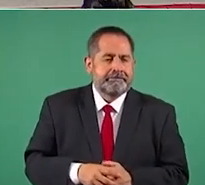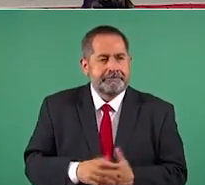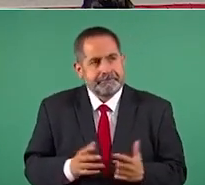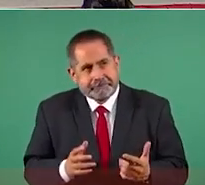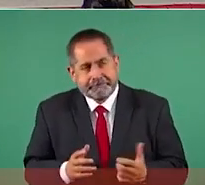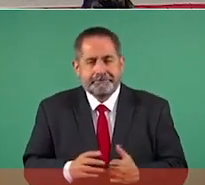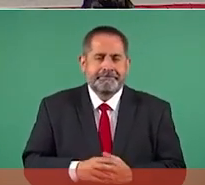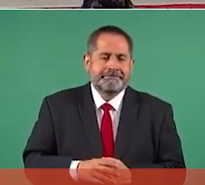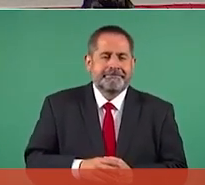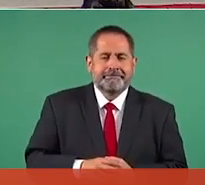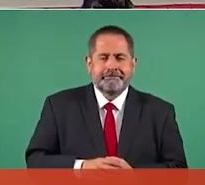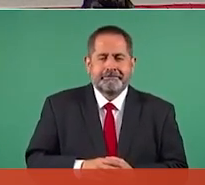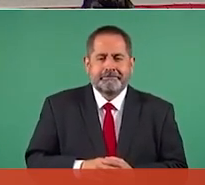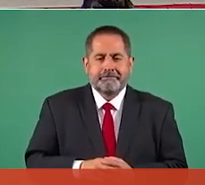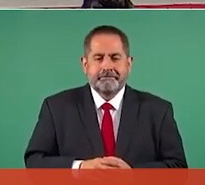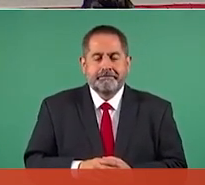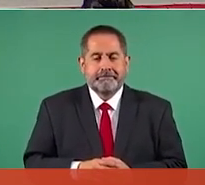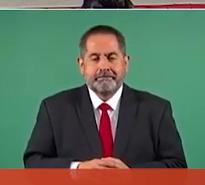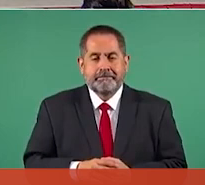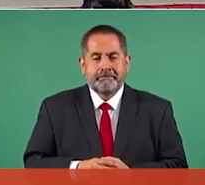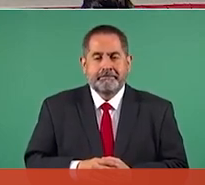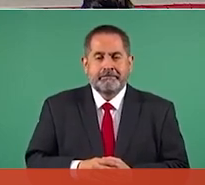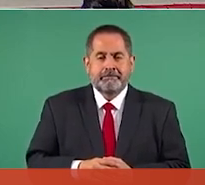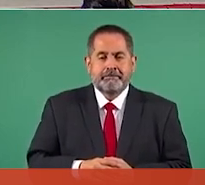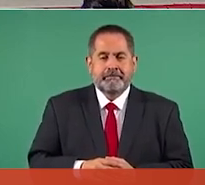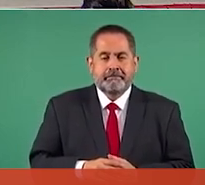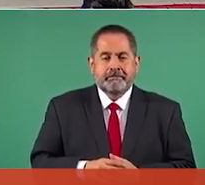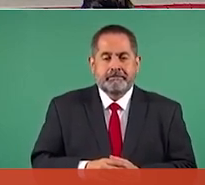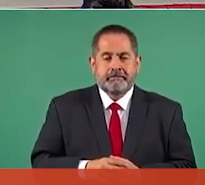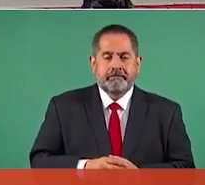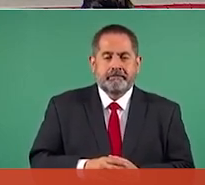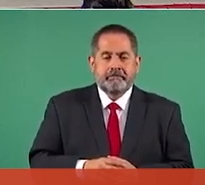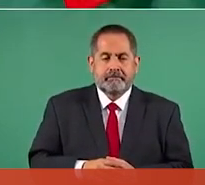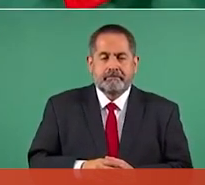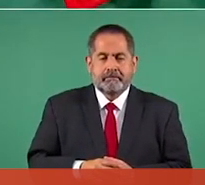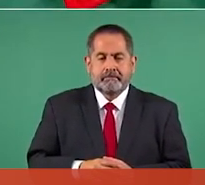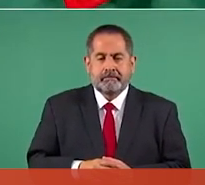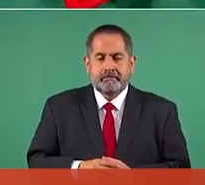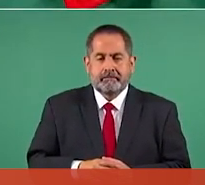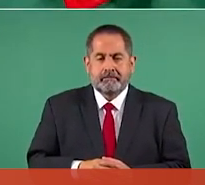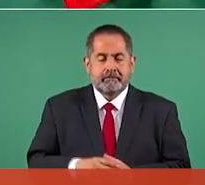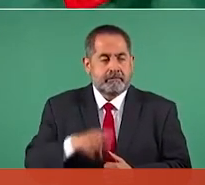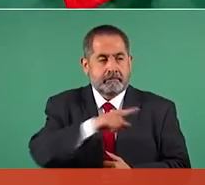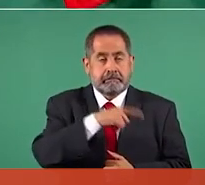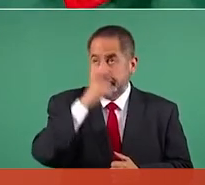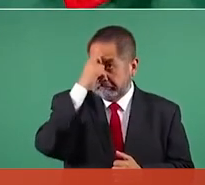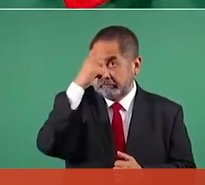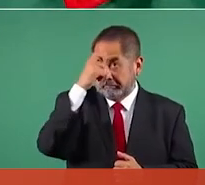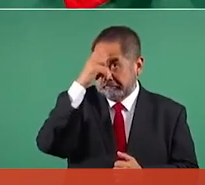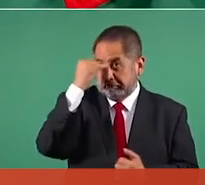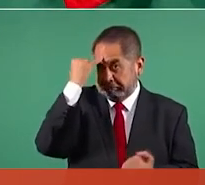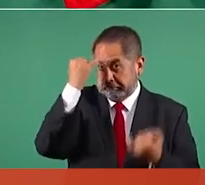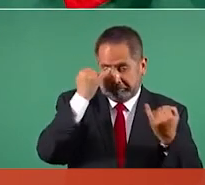a inventar,